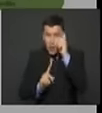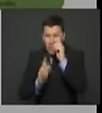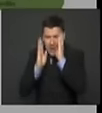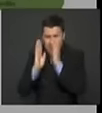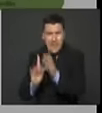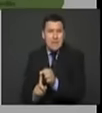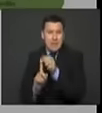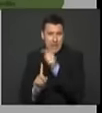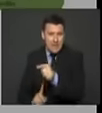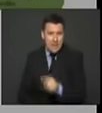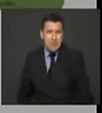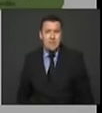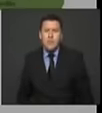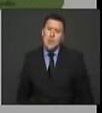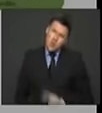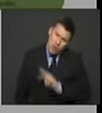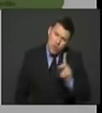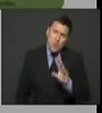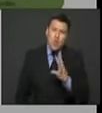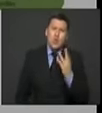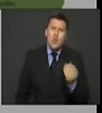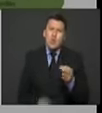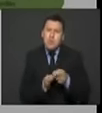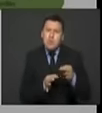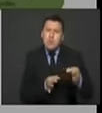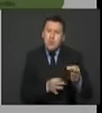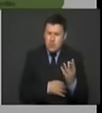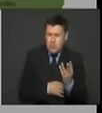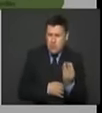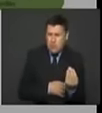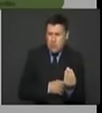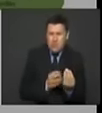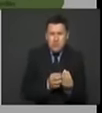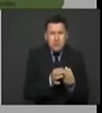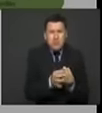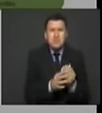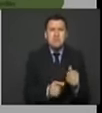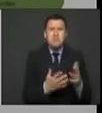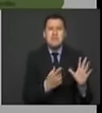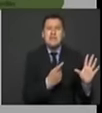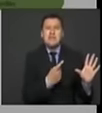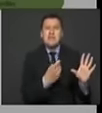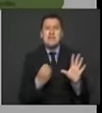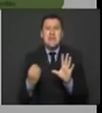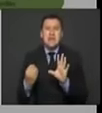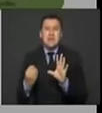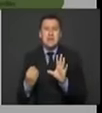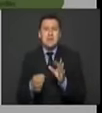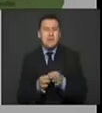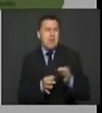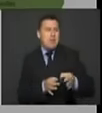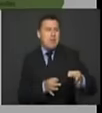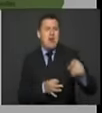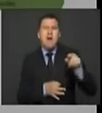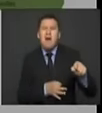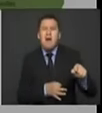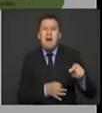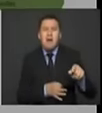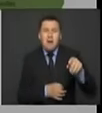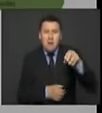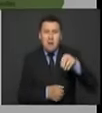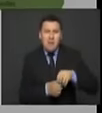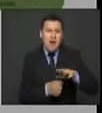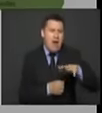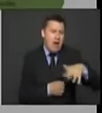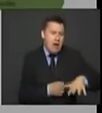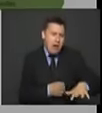Hay otro grupo de municipios, aproximadamente unos 600 municipios, entre municipios